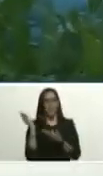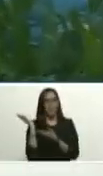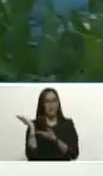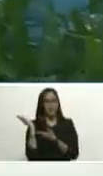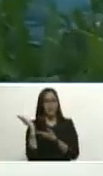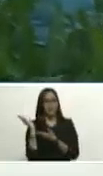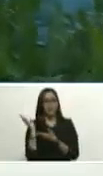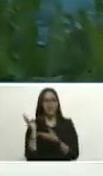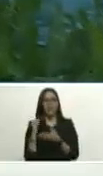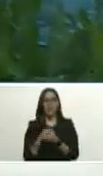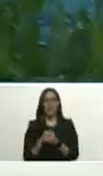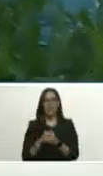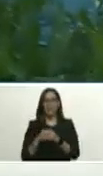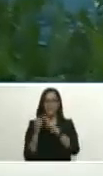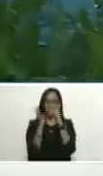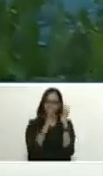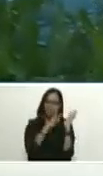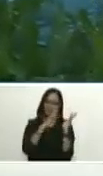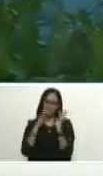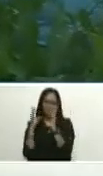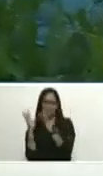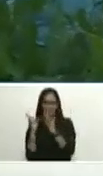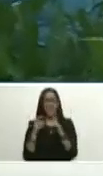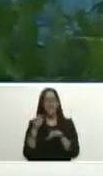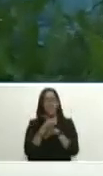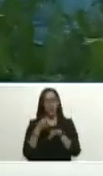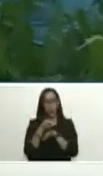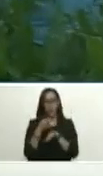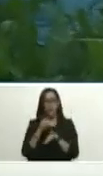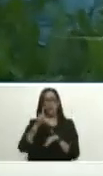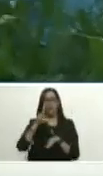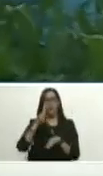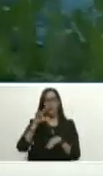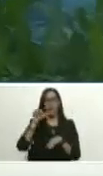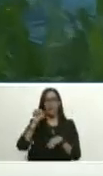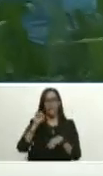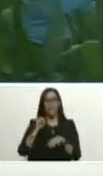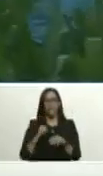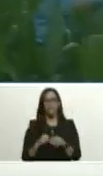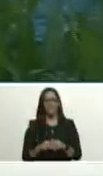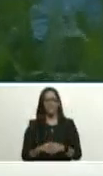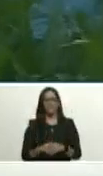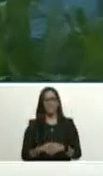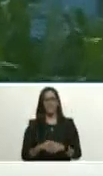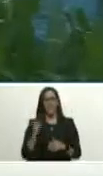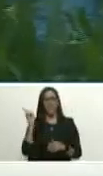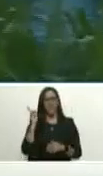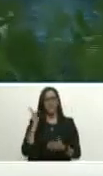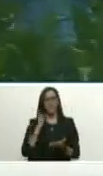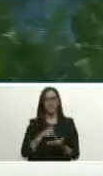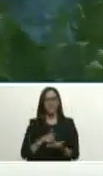entre los matorrales el gobernador Luis José Marcano allá está